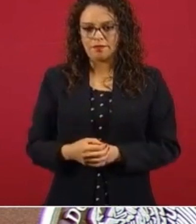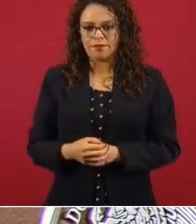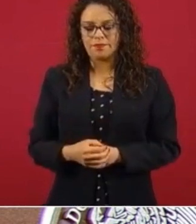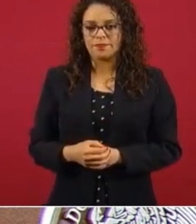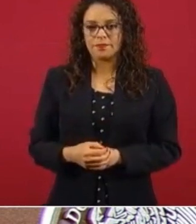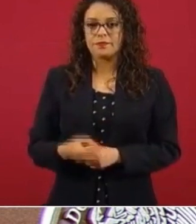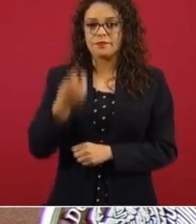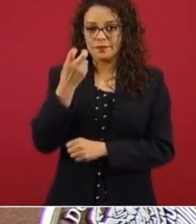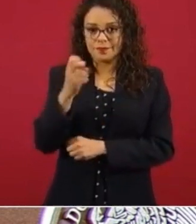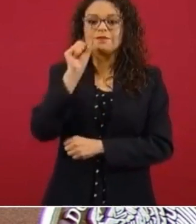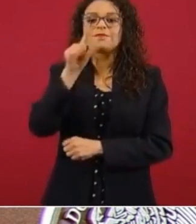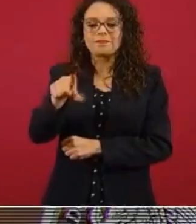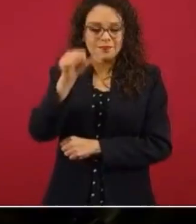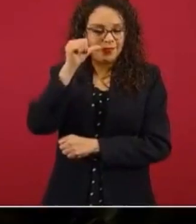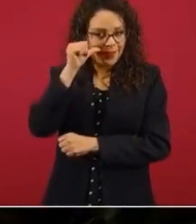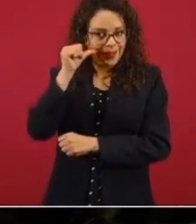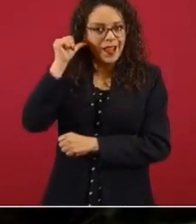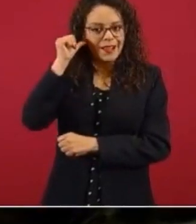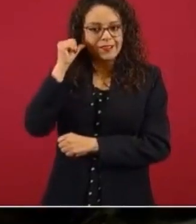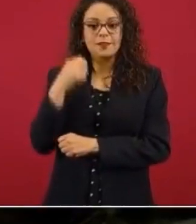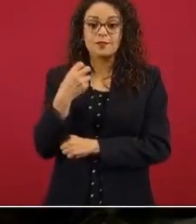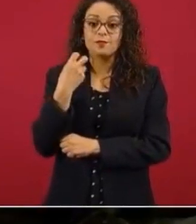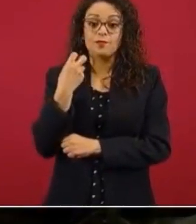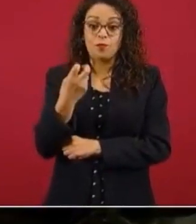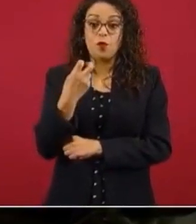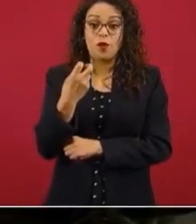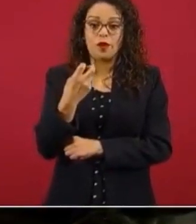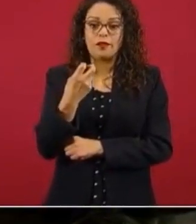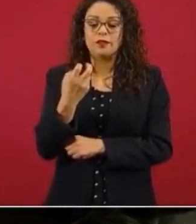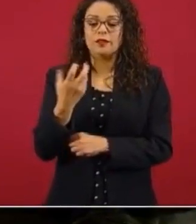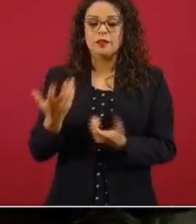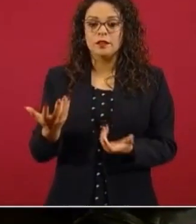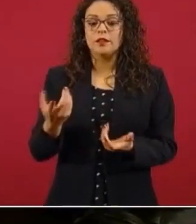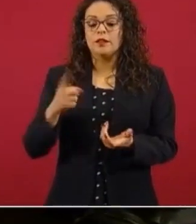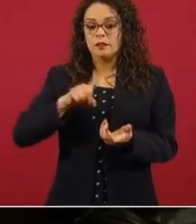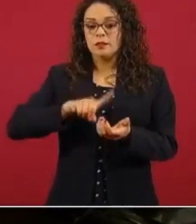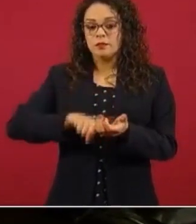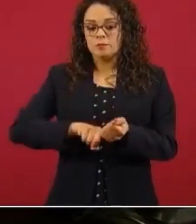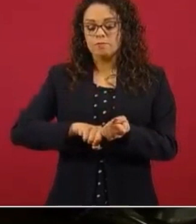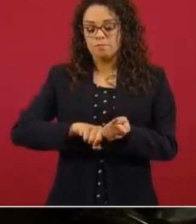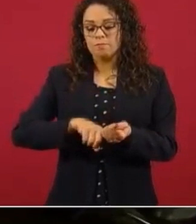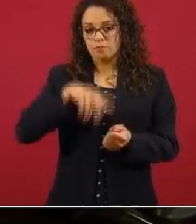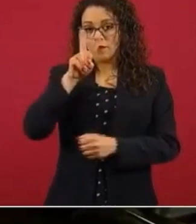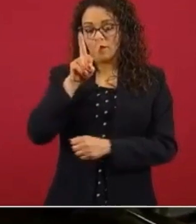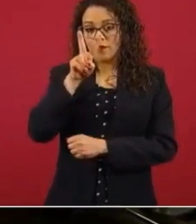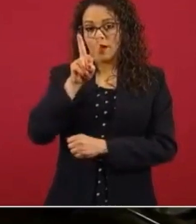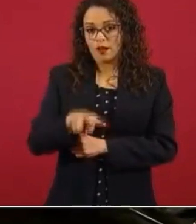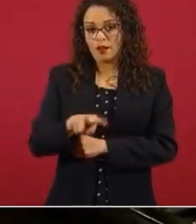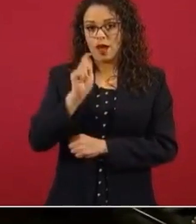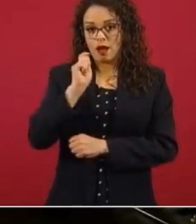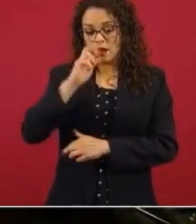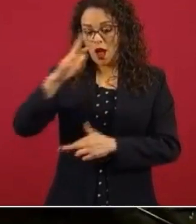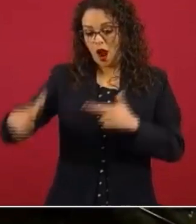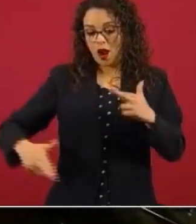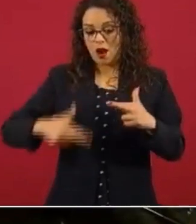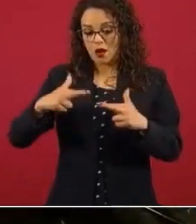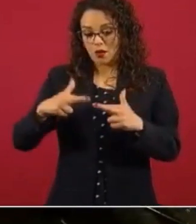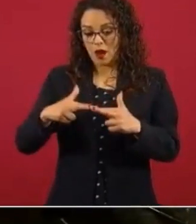fue amplia la región,